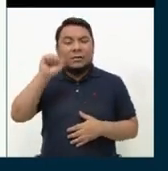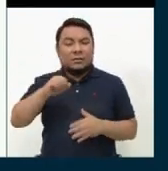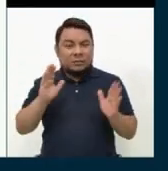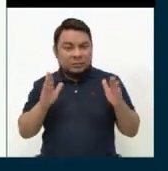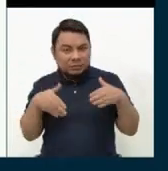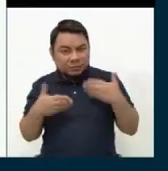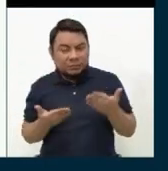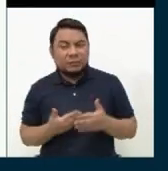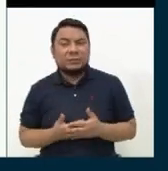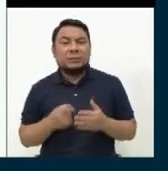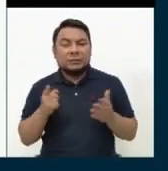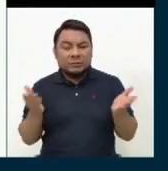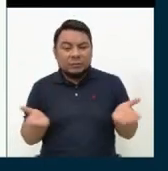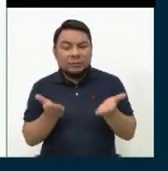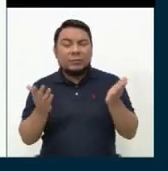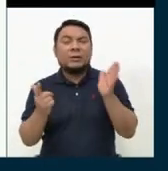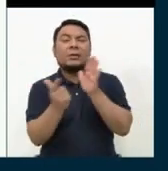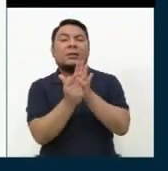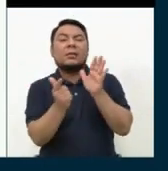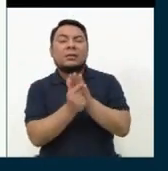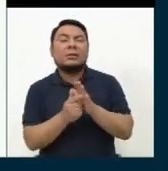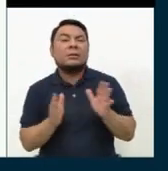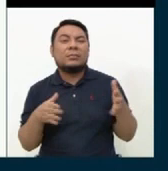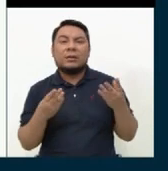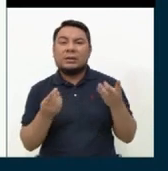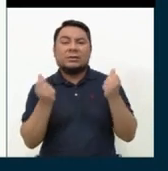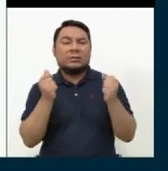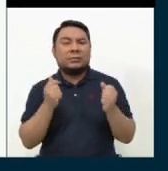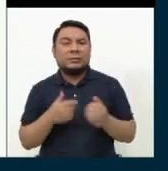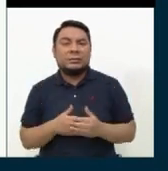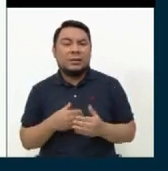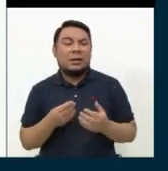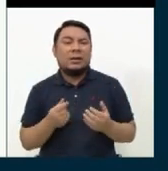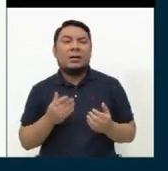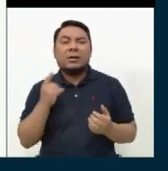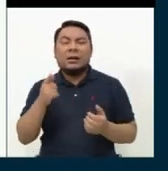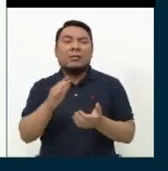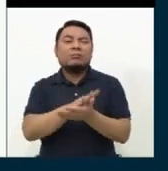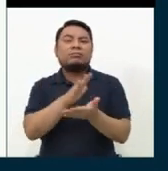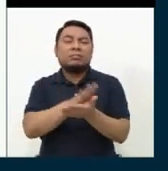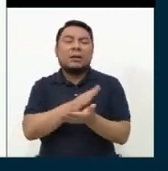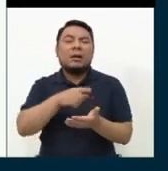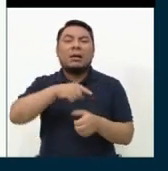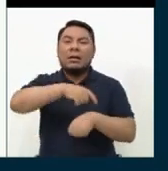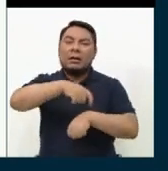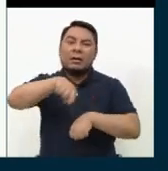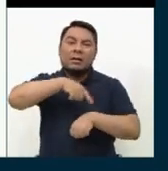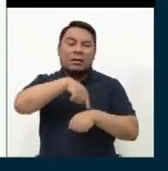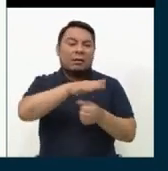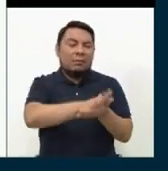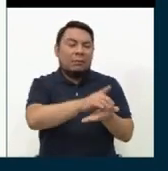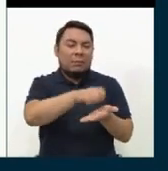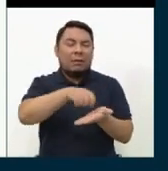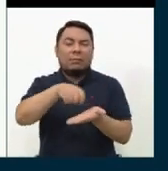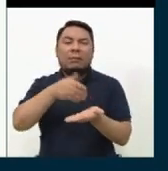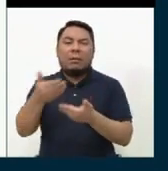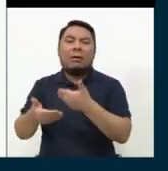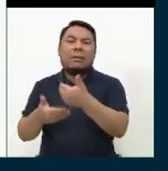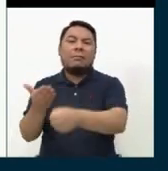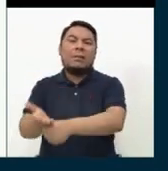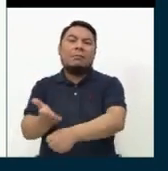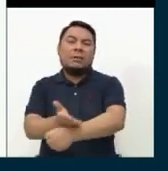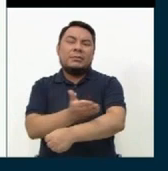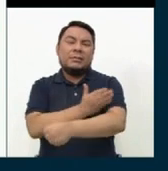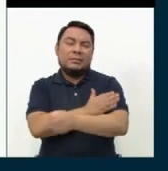promover una ley para desburocratizar la tramitación de los procedimientos